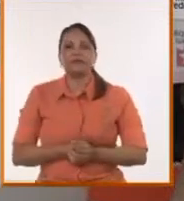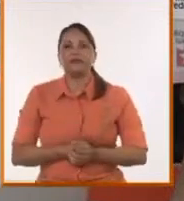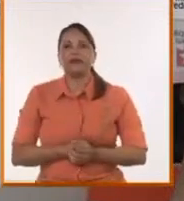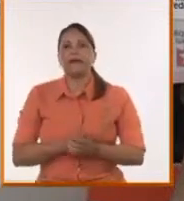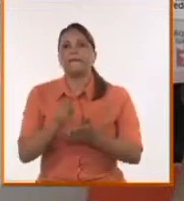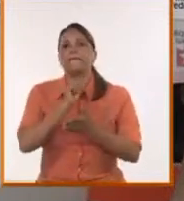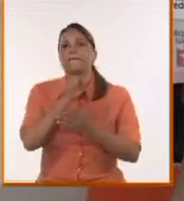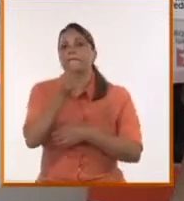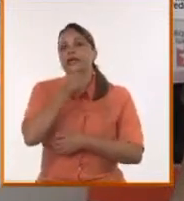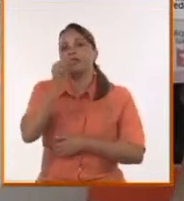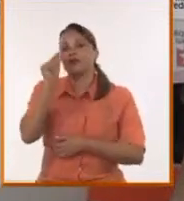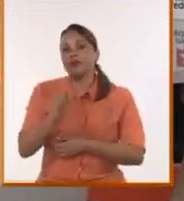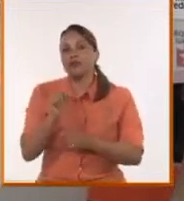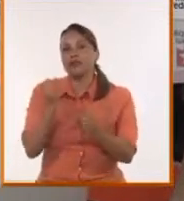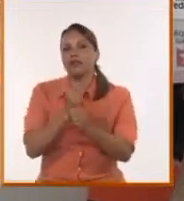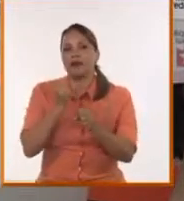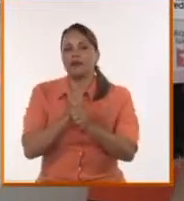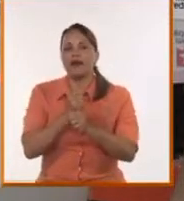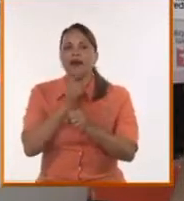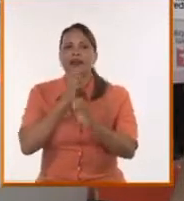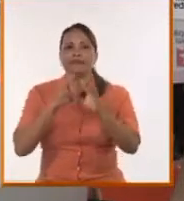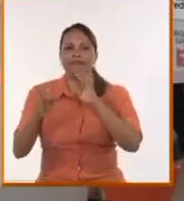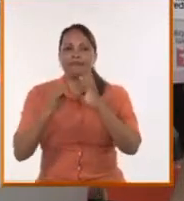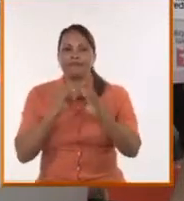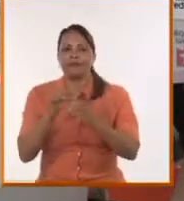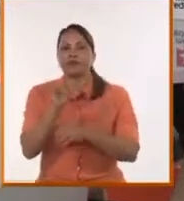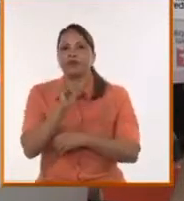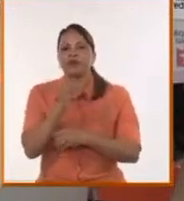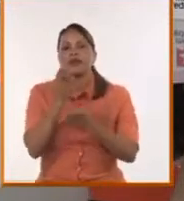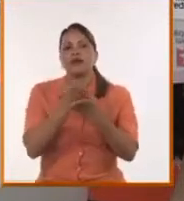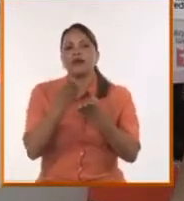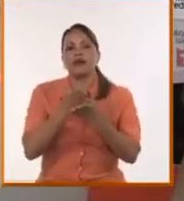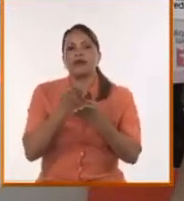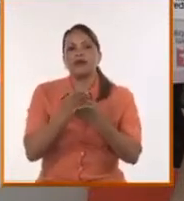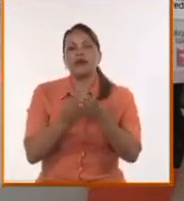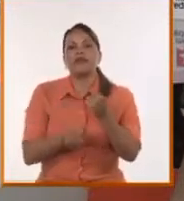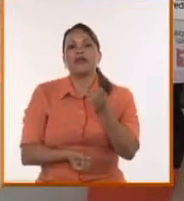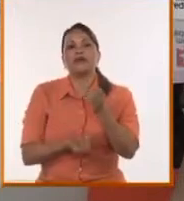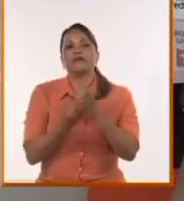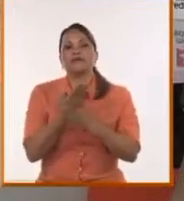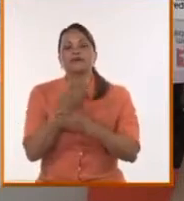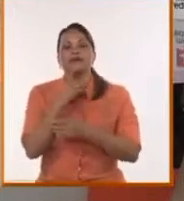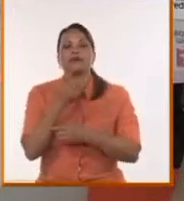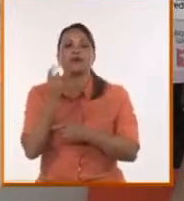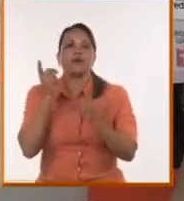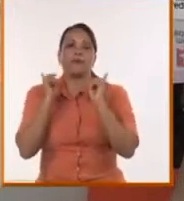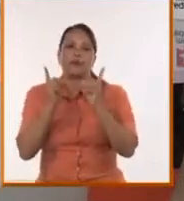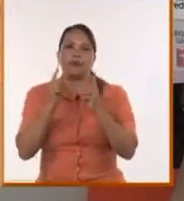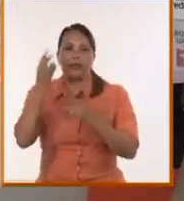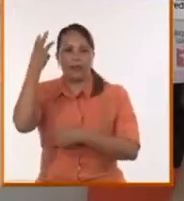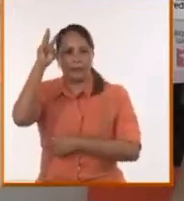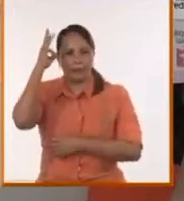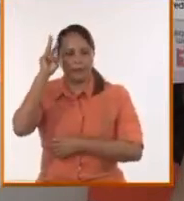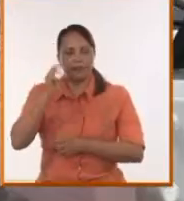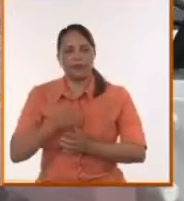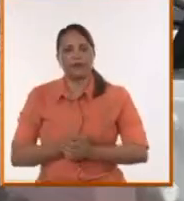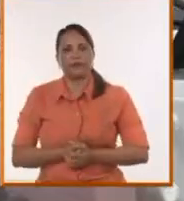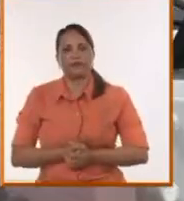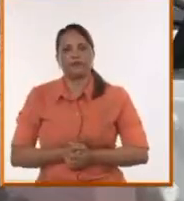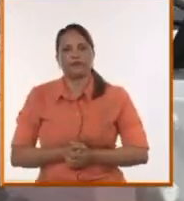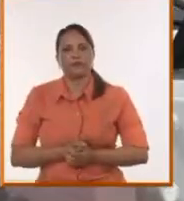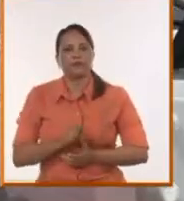trabaja en medios digitales y también en escuelas de formación política allá en su México natal. Se decía,